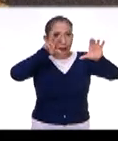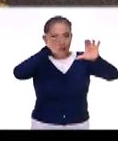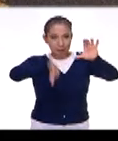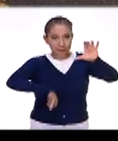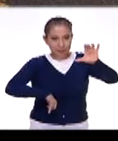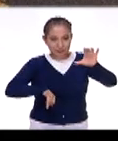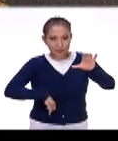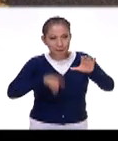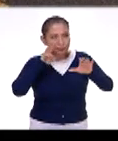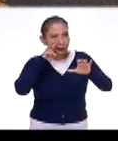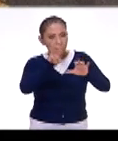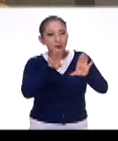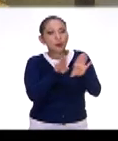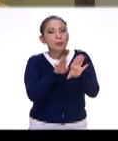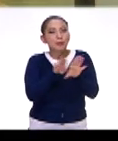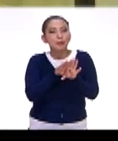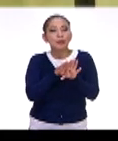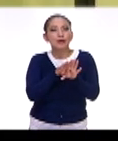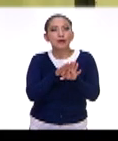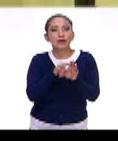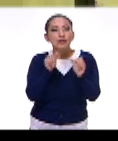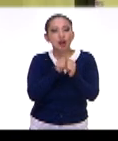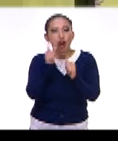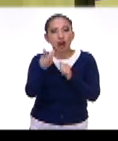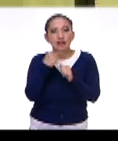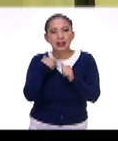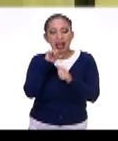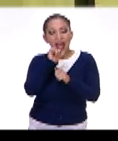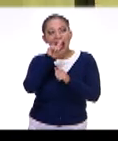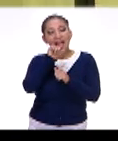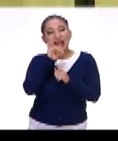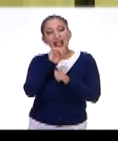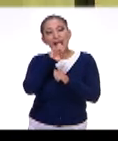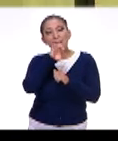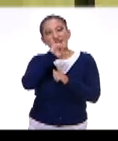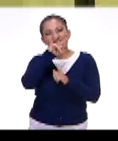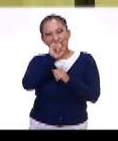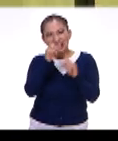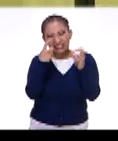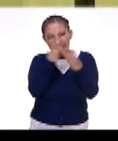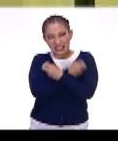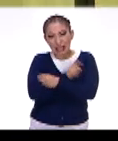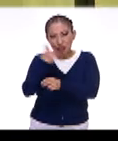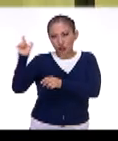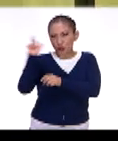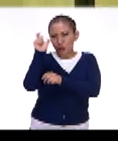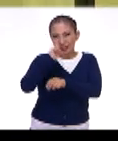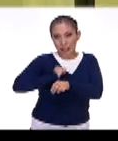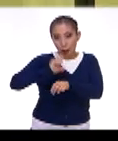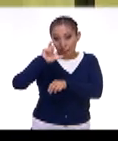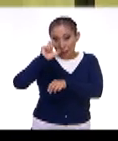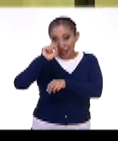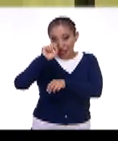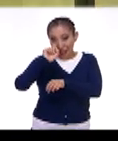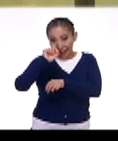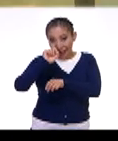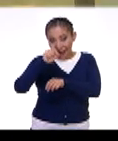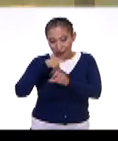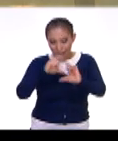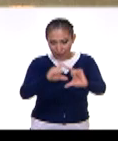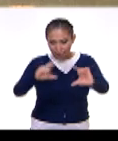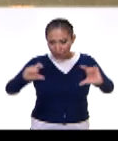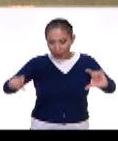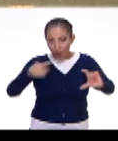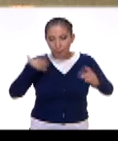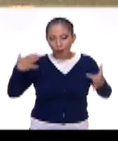a través de alebrijes e insecticidas del siglo XX. Hay una